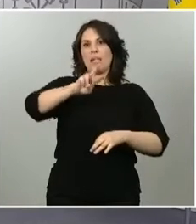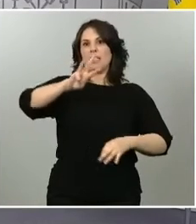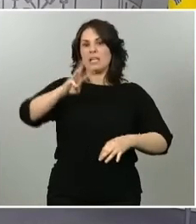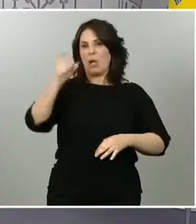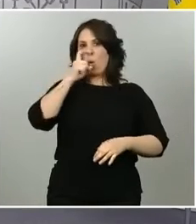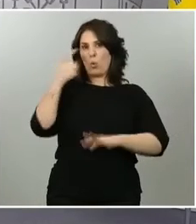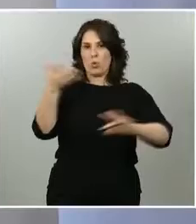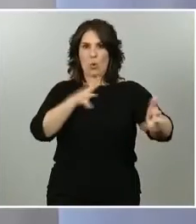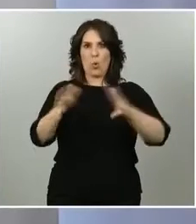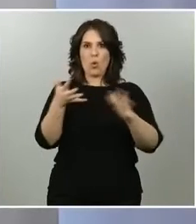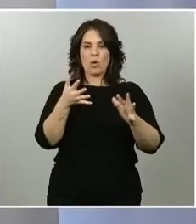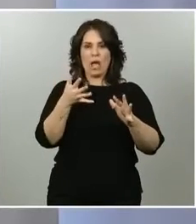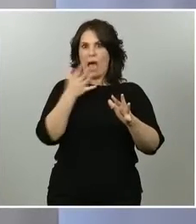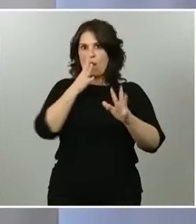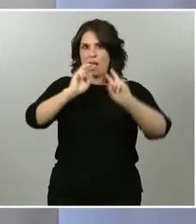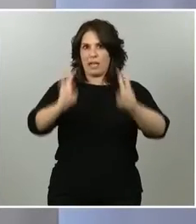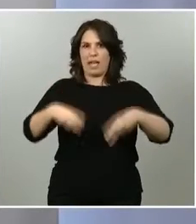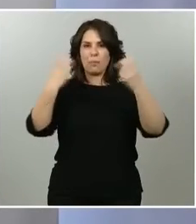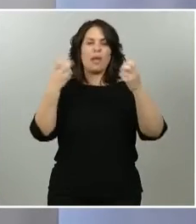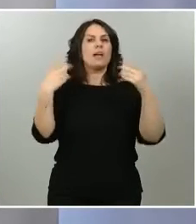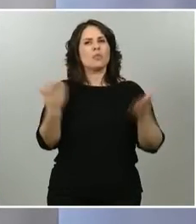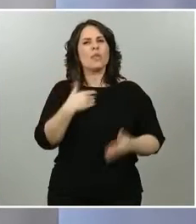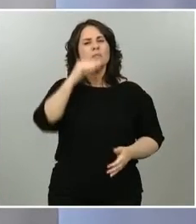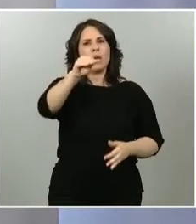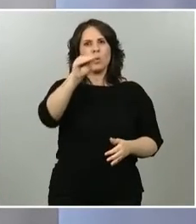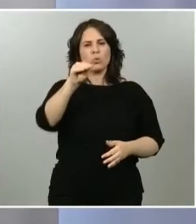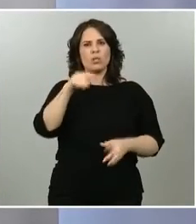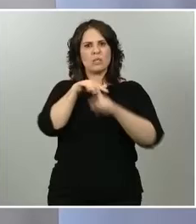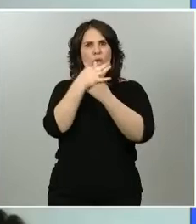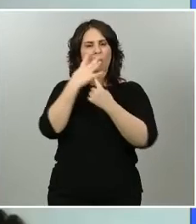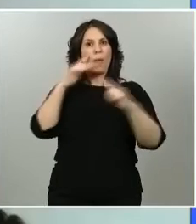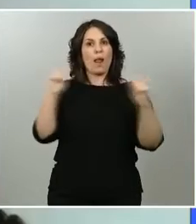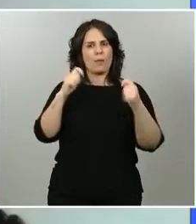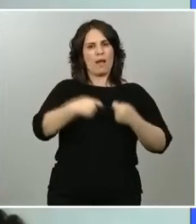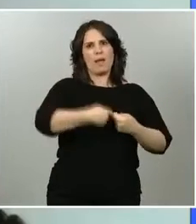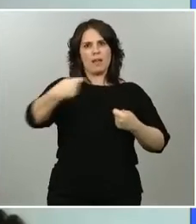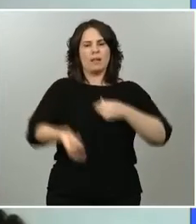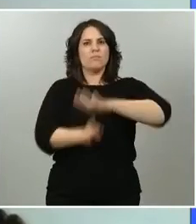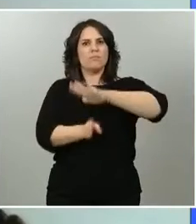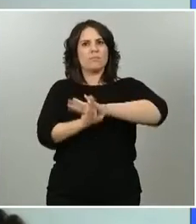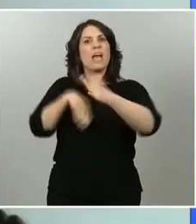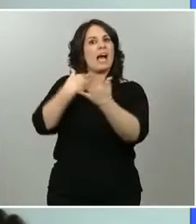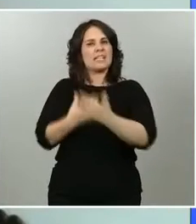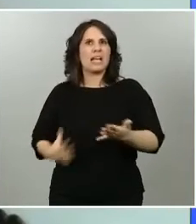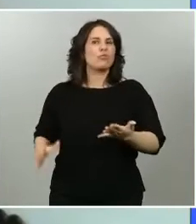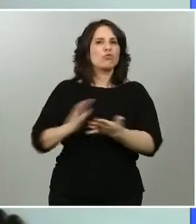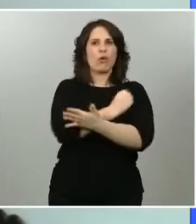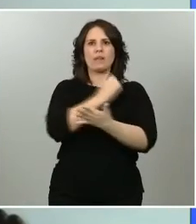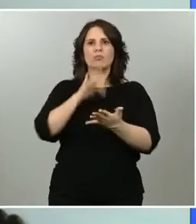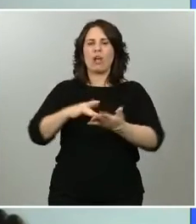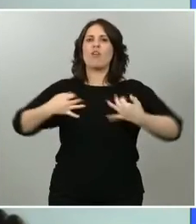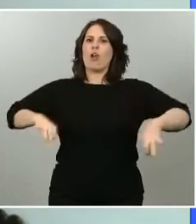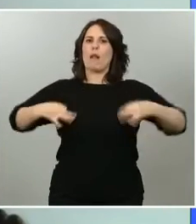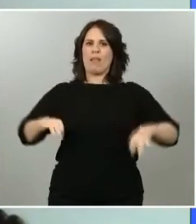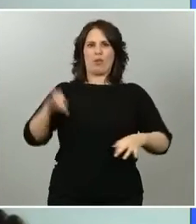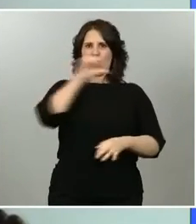¿Tiene el Ejecutivo intención de mantener el estado de alarma hasta que todas las comunidades autónomas entren en esa nueva normalidad? ¿O ya está